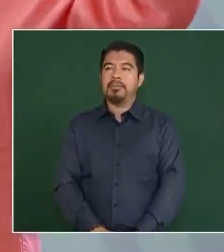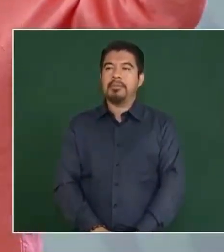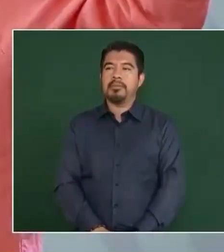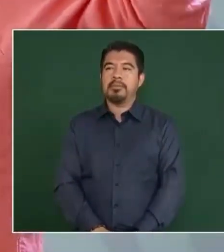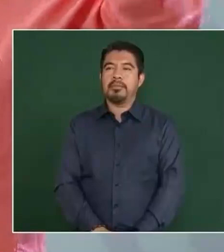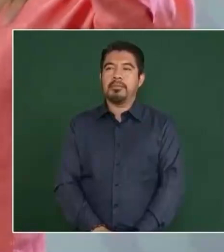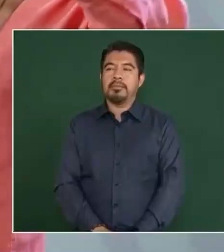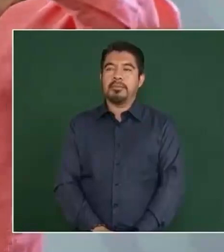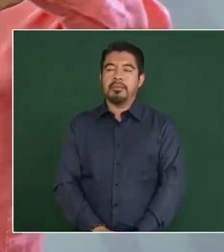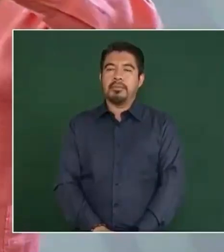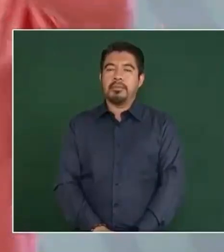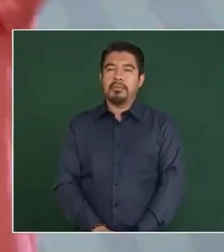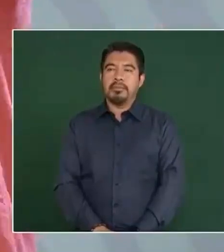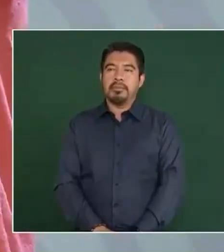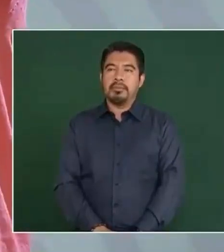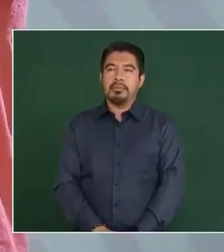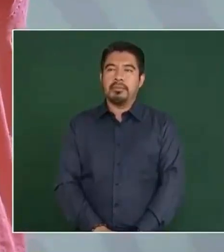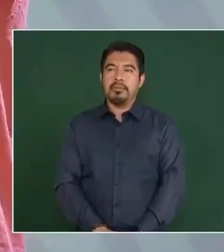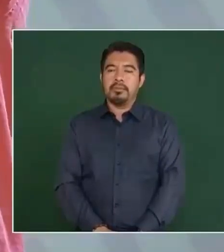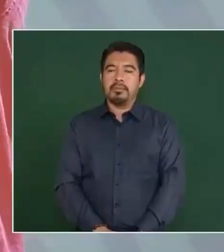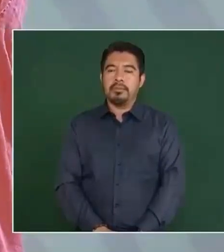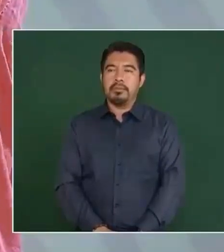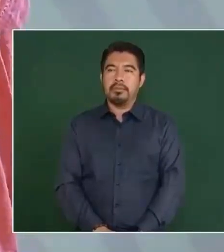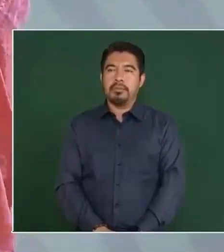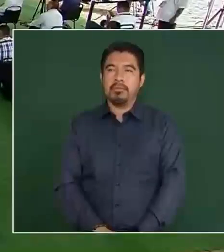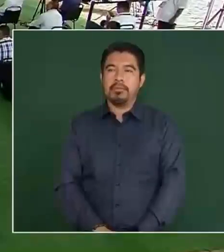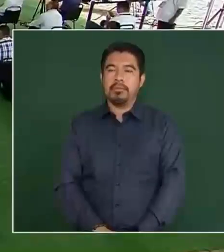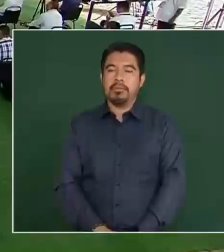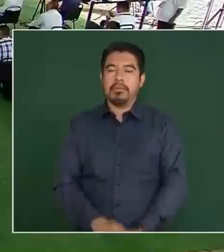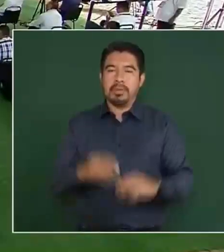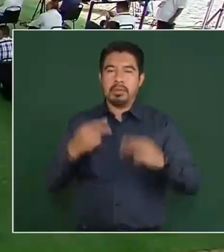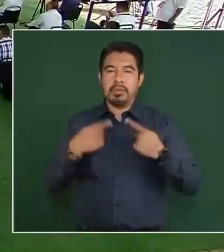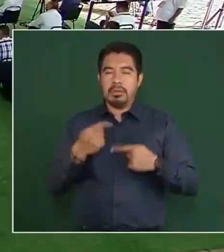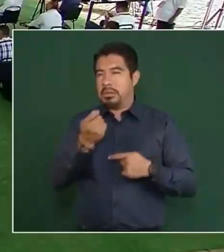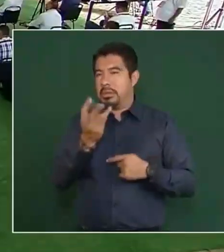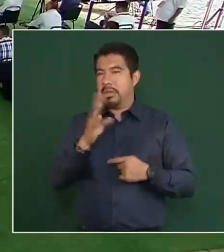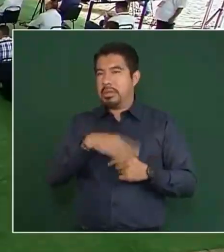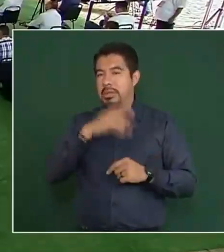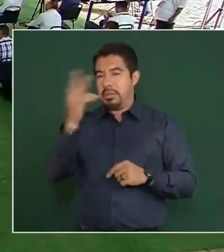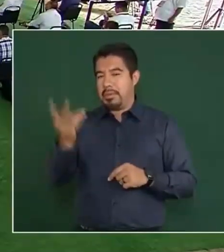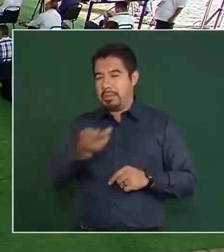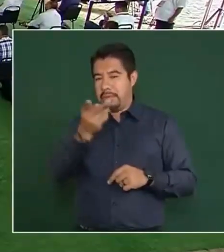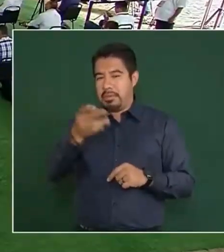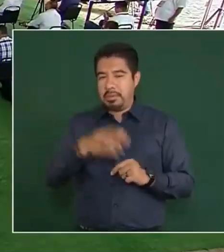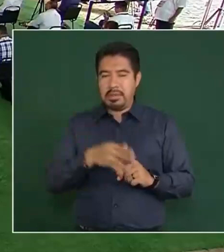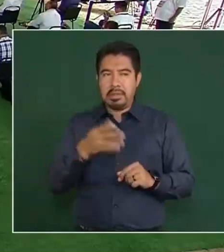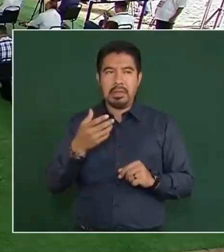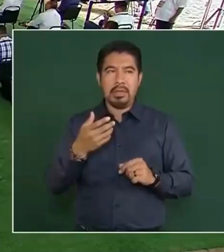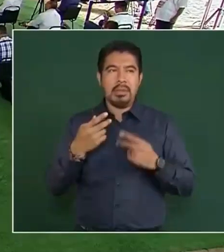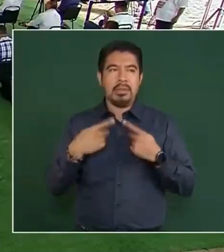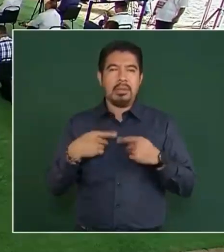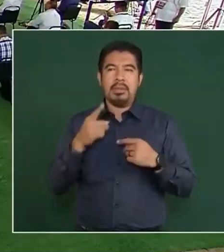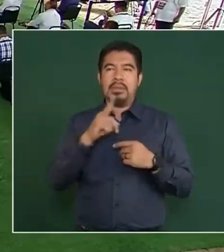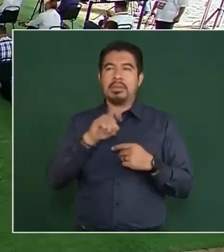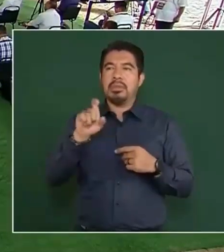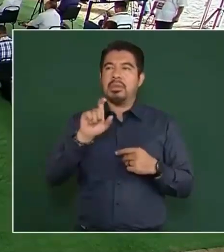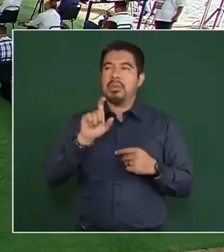Ustedes, yo le preguntaría a la gente, de esos 120 periodistas que